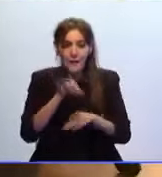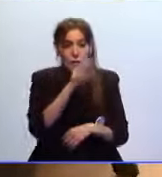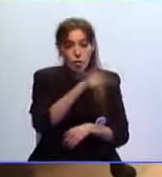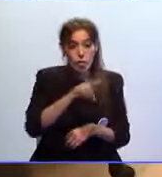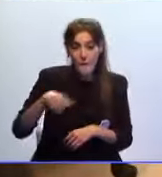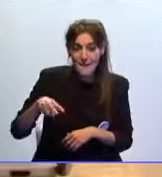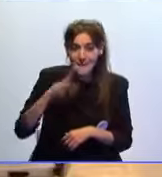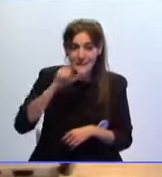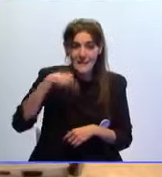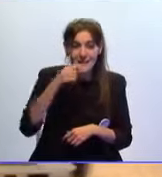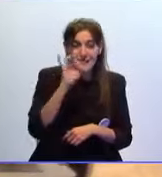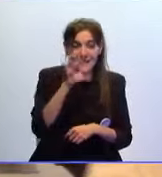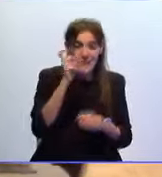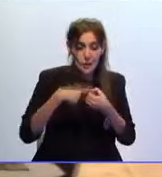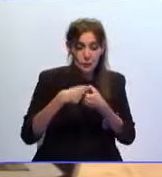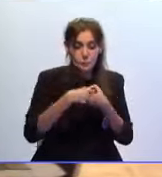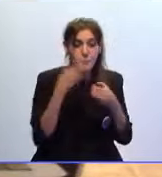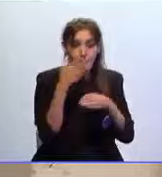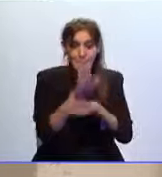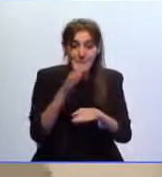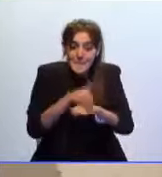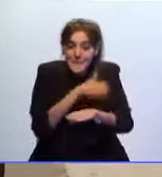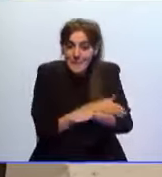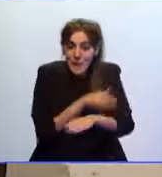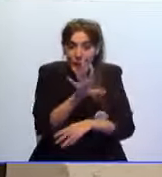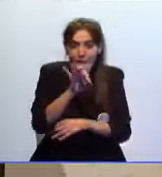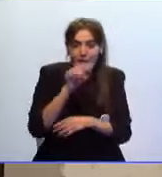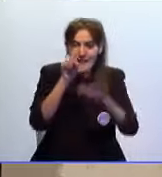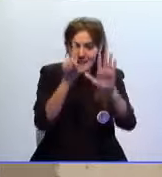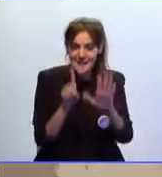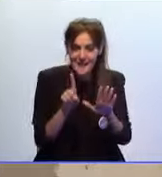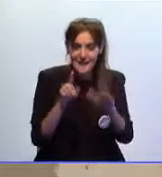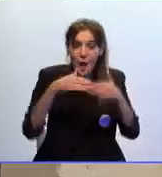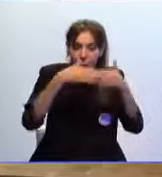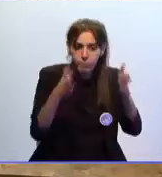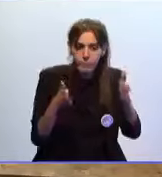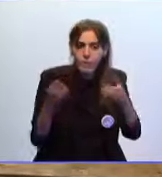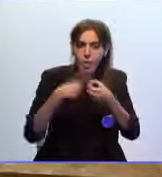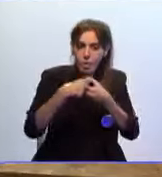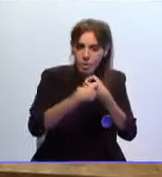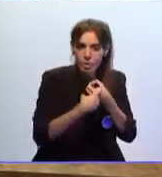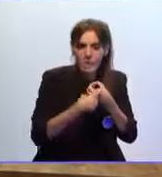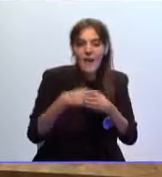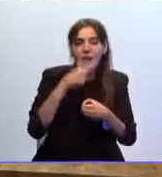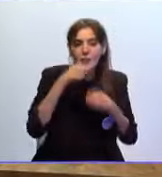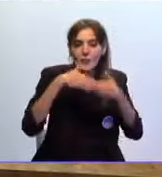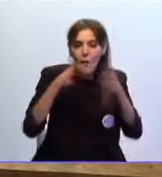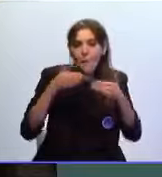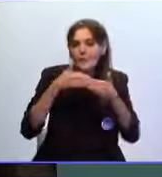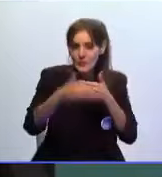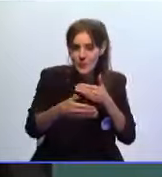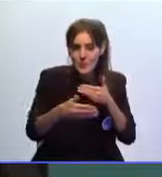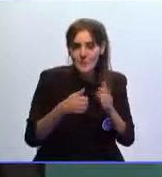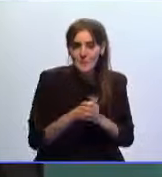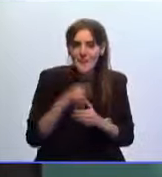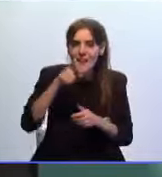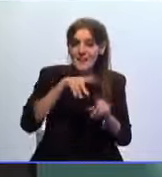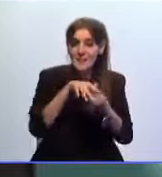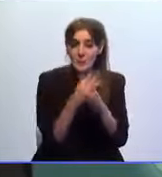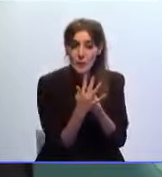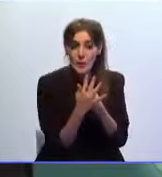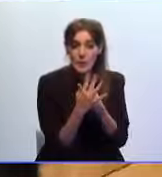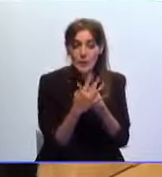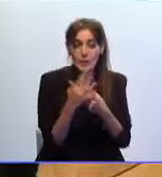meses de las 13 candidaturas preseleccionadas finalmente seis startups se adhieren a Ceuta Open Future este es el caso